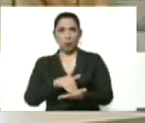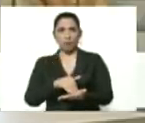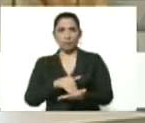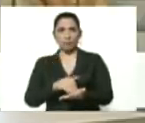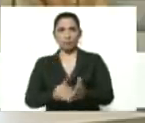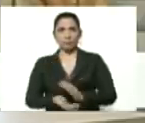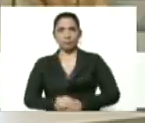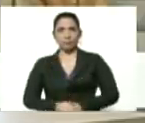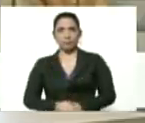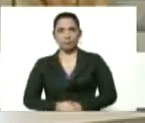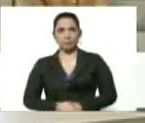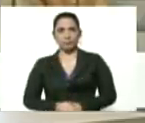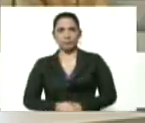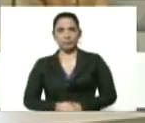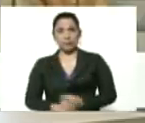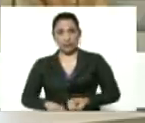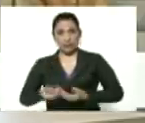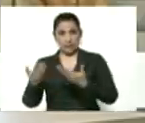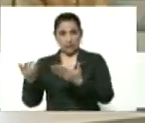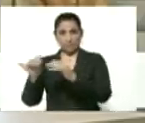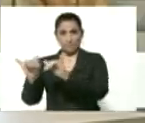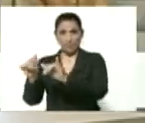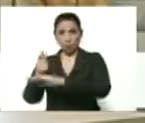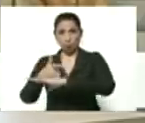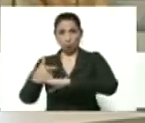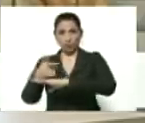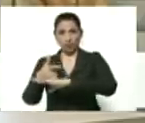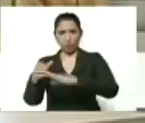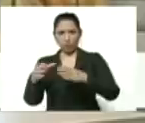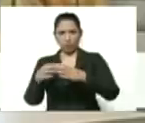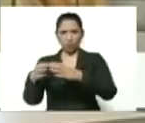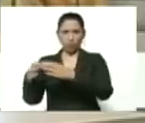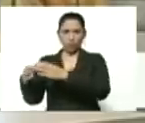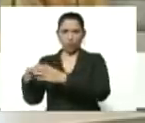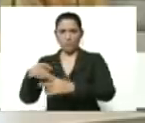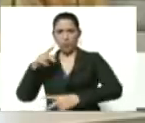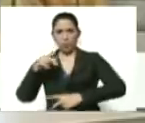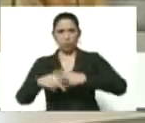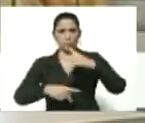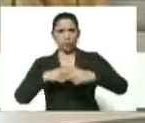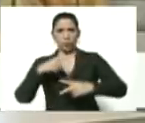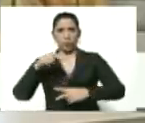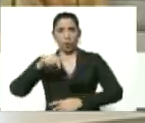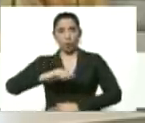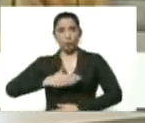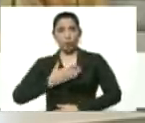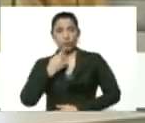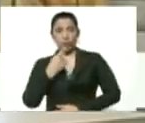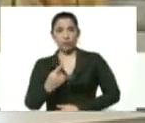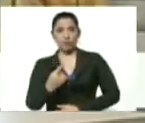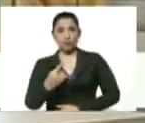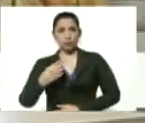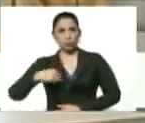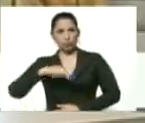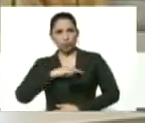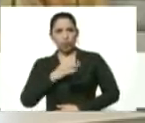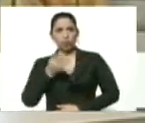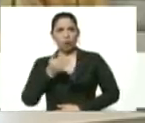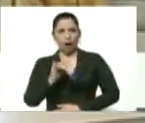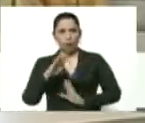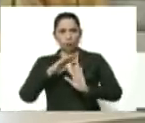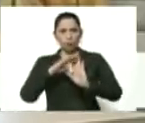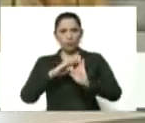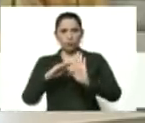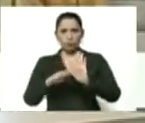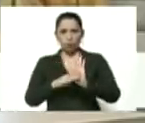se la entregué a él a un conjunto de productores y hoy puedo decir que estamos en condiciones